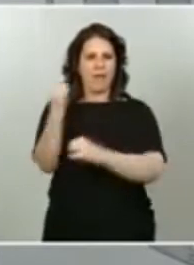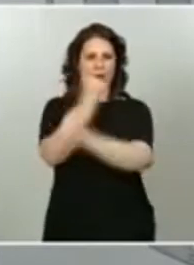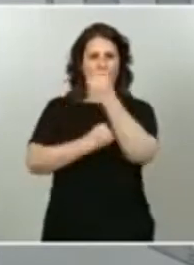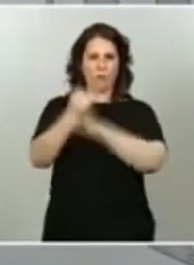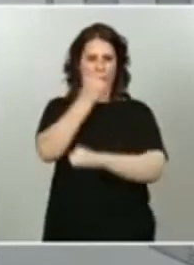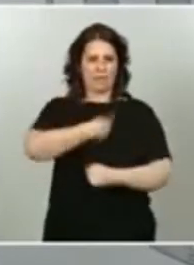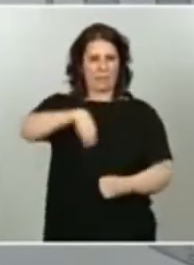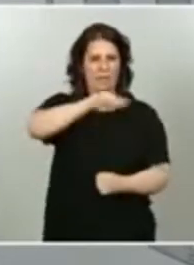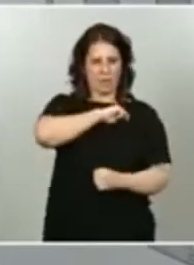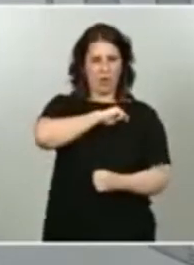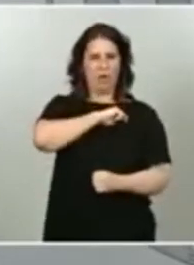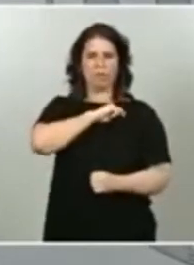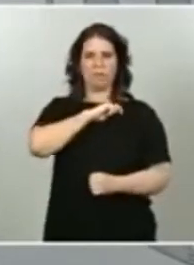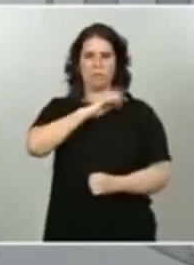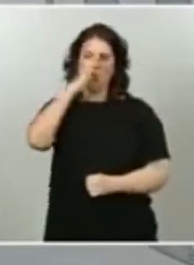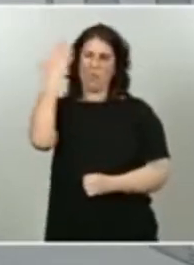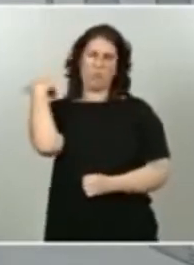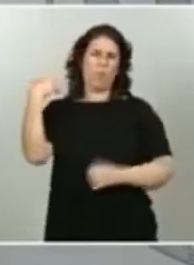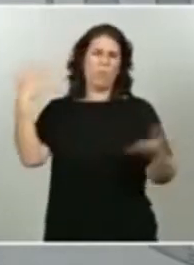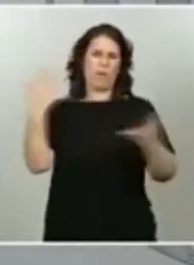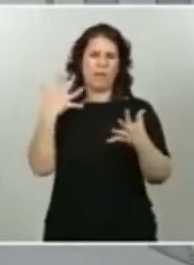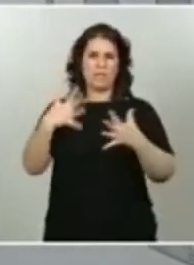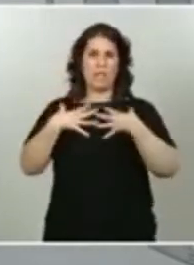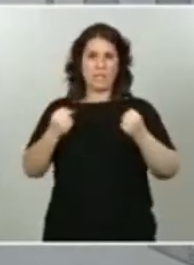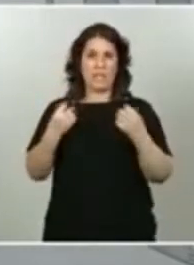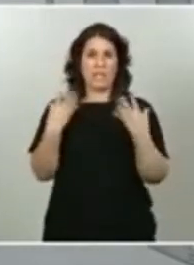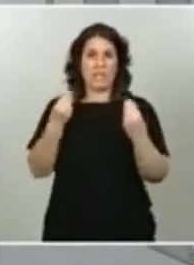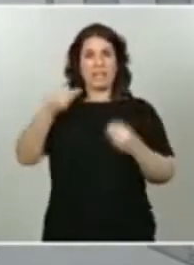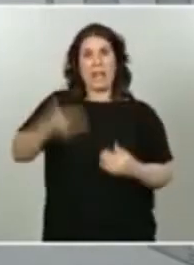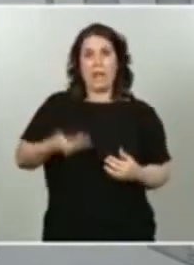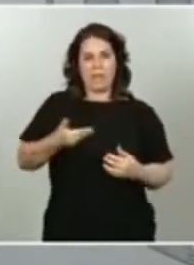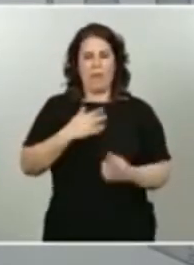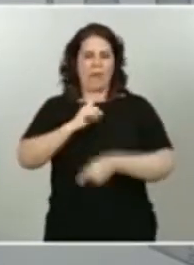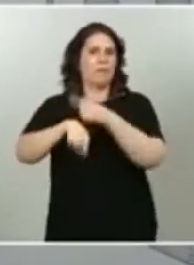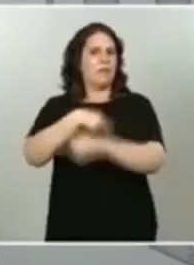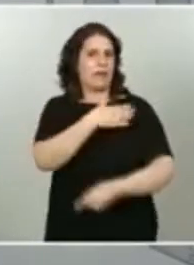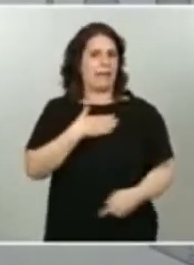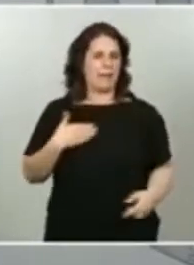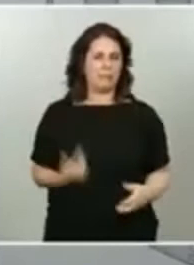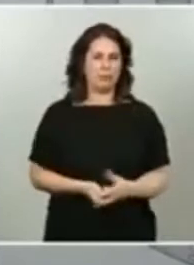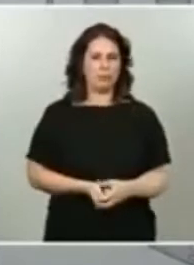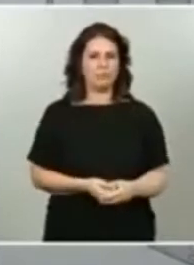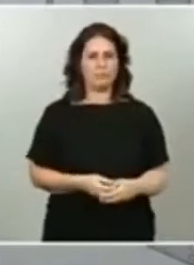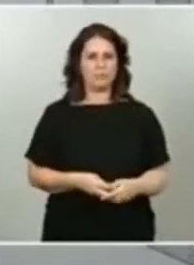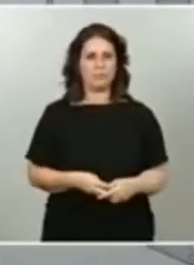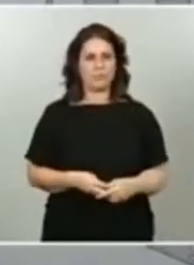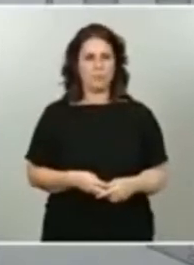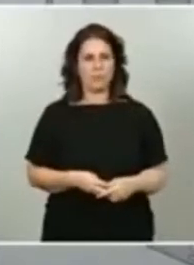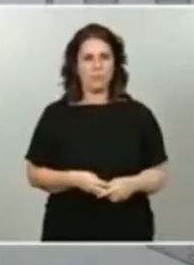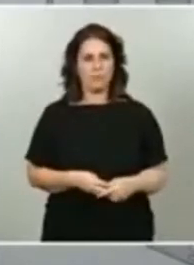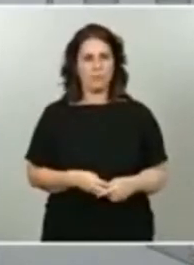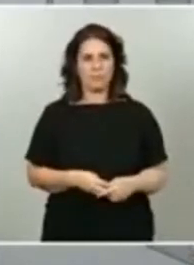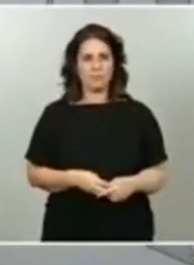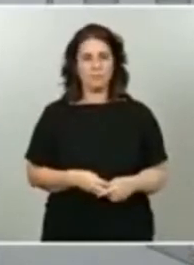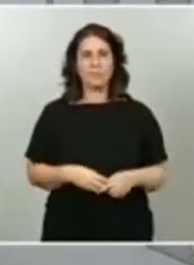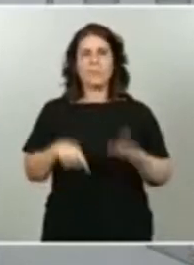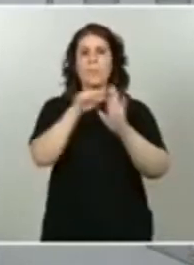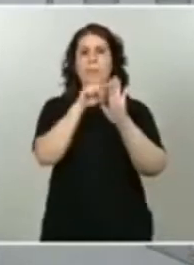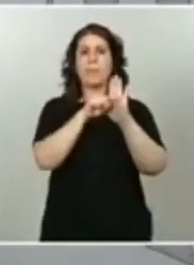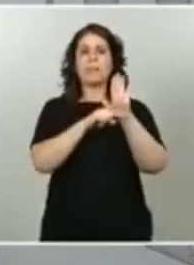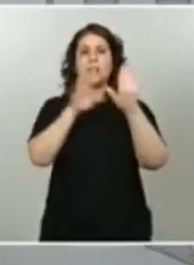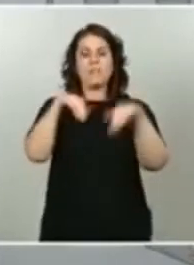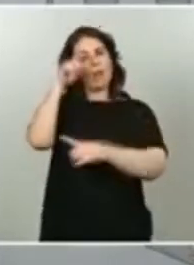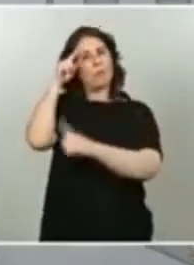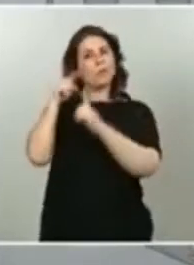emergencia sanitaria de tanta gravedad. En definitiva, de lo que se trata con todas estas medidas es de impulsar nuestro